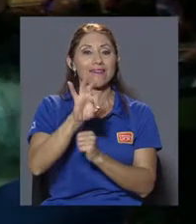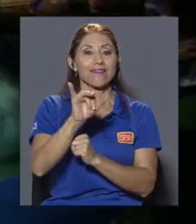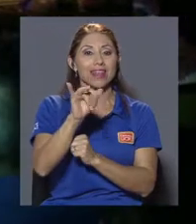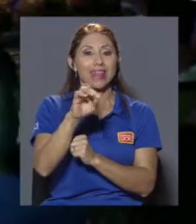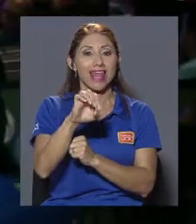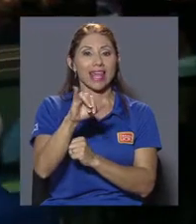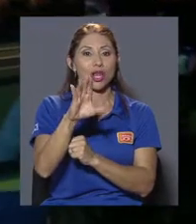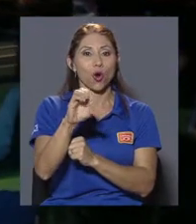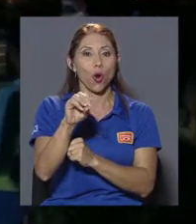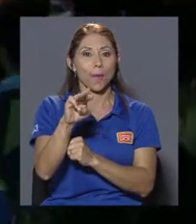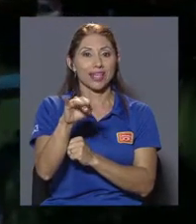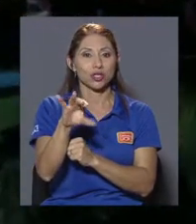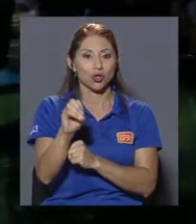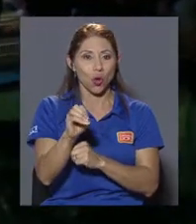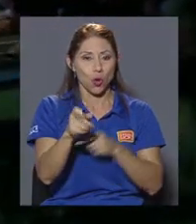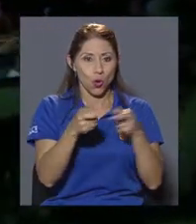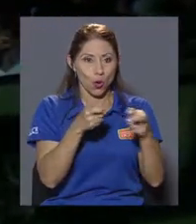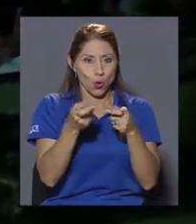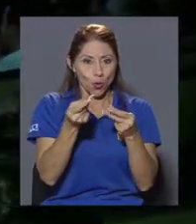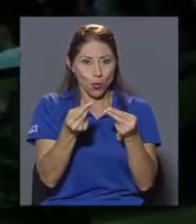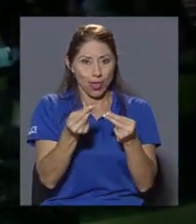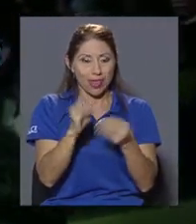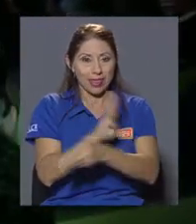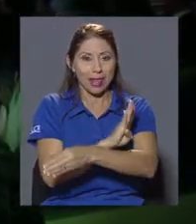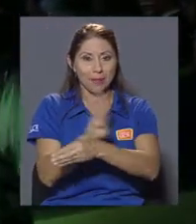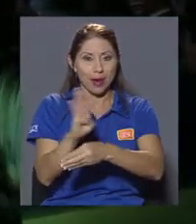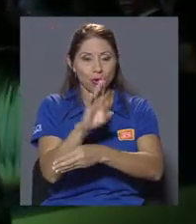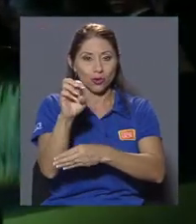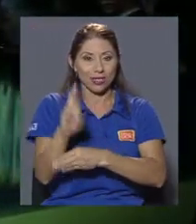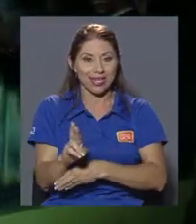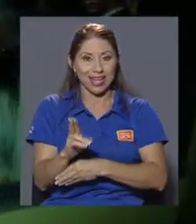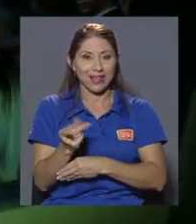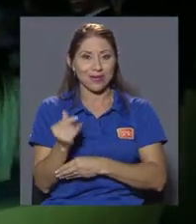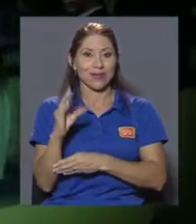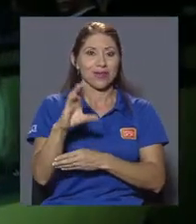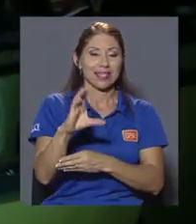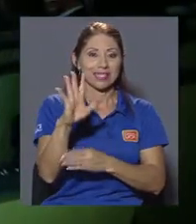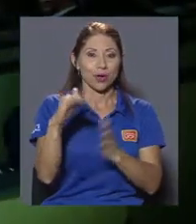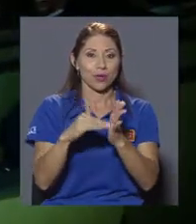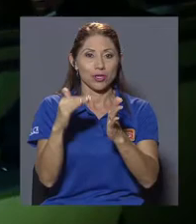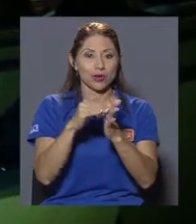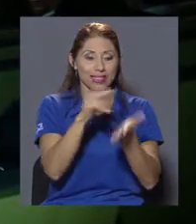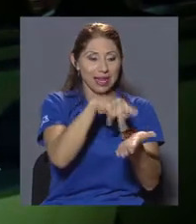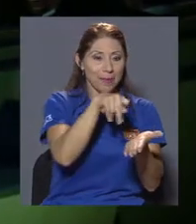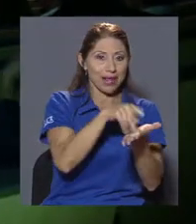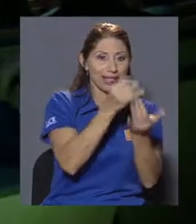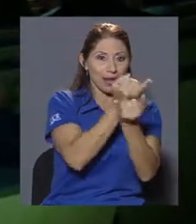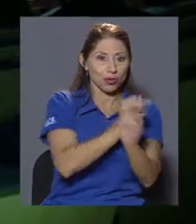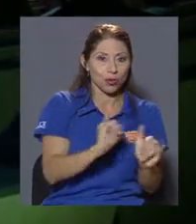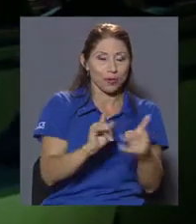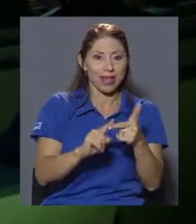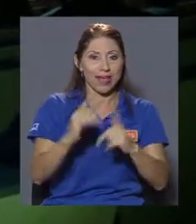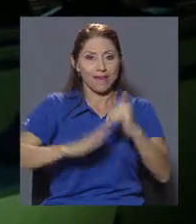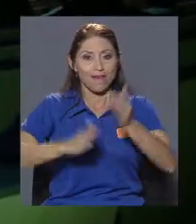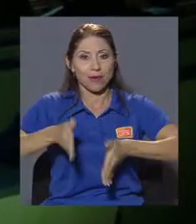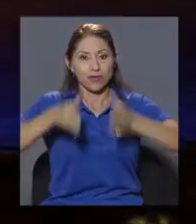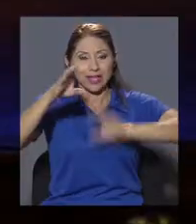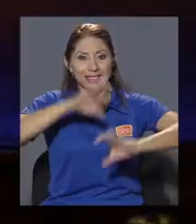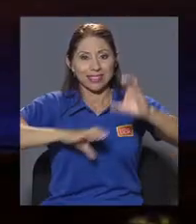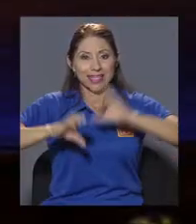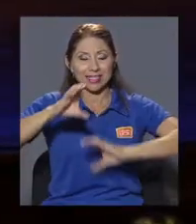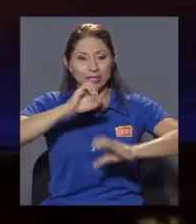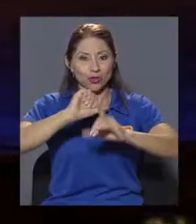del Banco de Costa Rica, se invirtieron 120 millones en la construcción de la Plaza de la Autonomía, las Facultades de Ciencias Sociales,